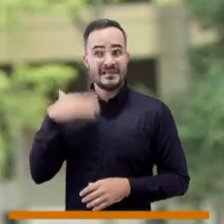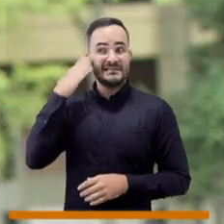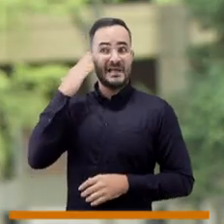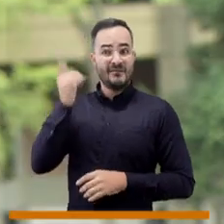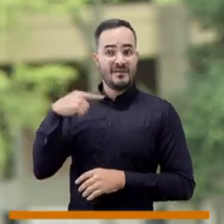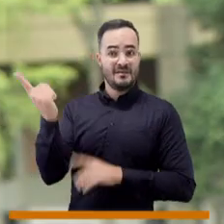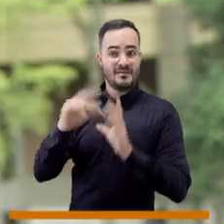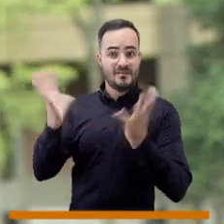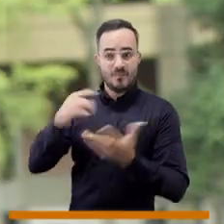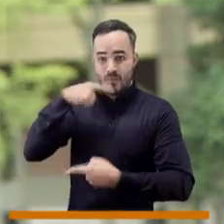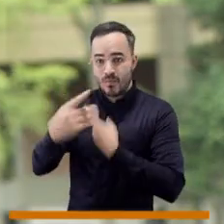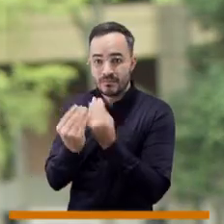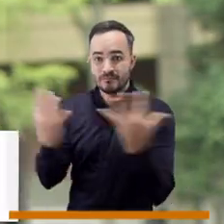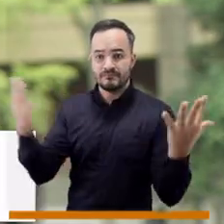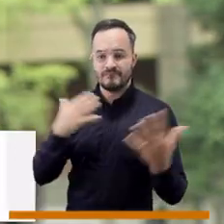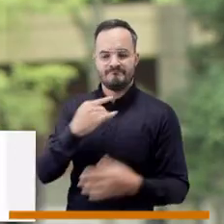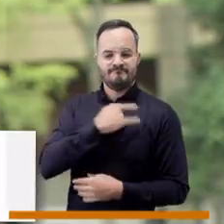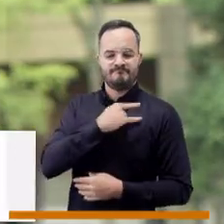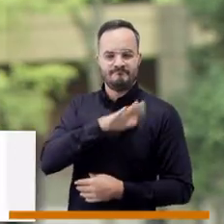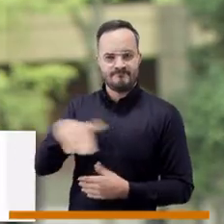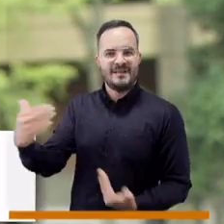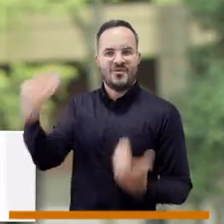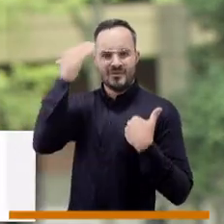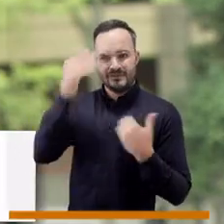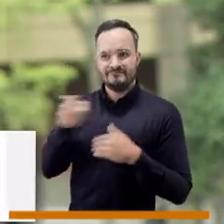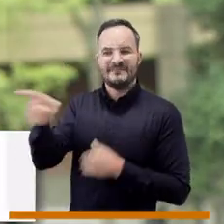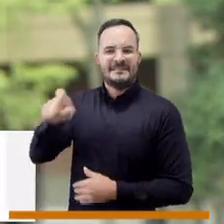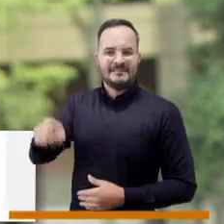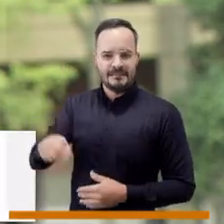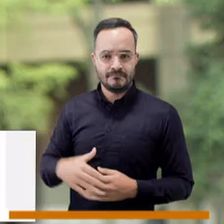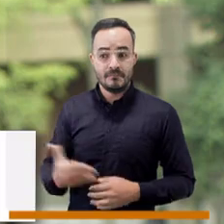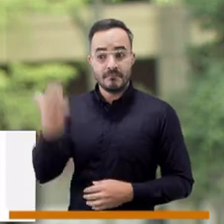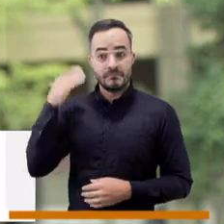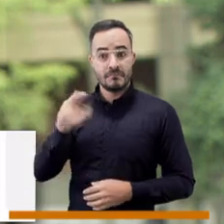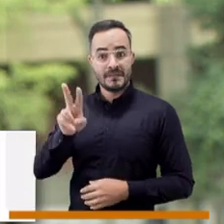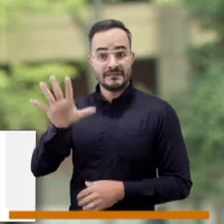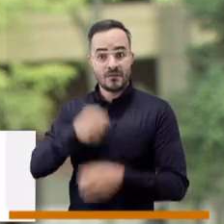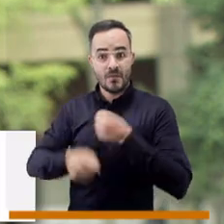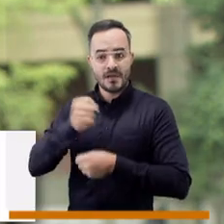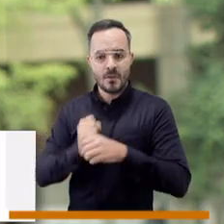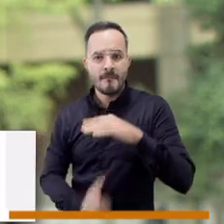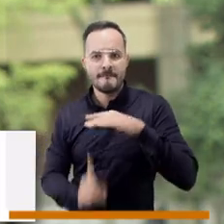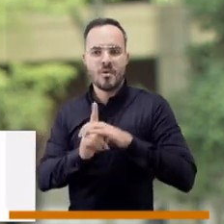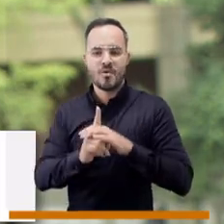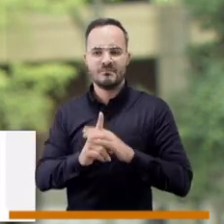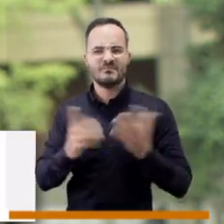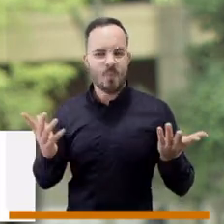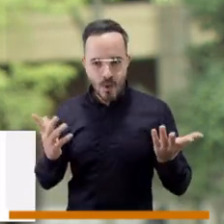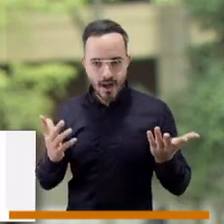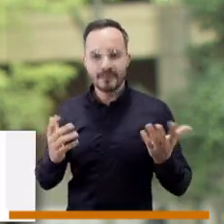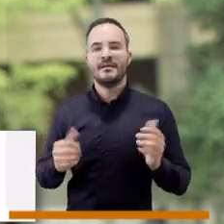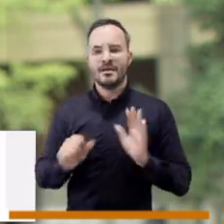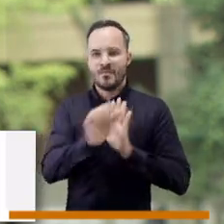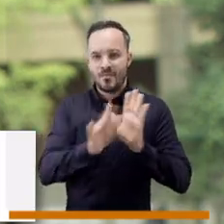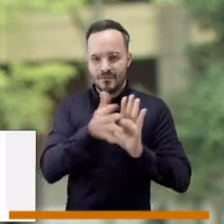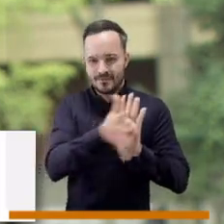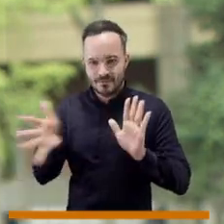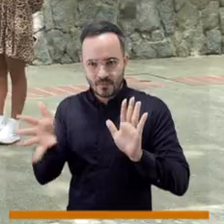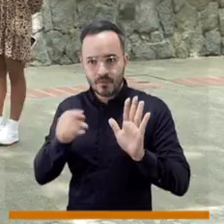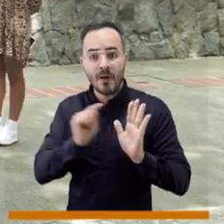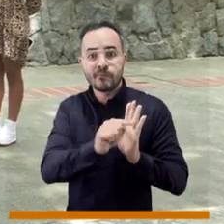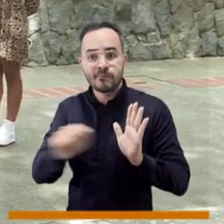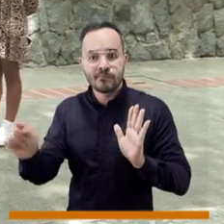La Universidad de Antioquia es consciente de la importancia del multilingüismo en el mundo actual y desde hace 25 años se creó el programa